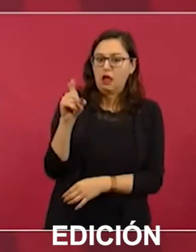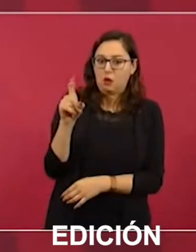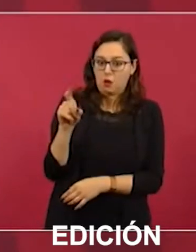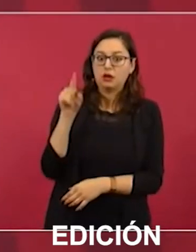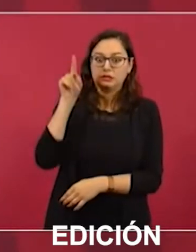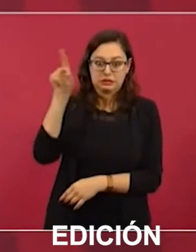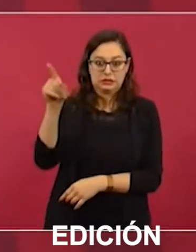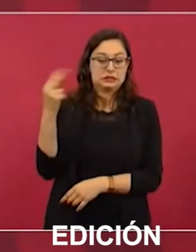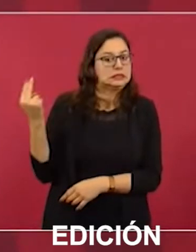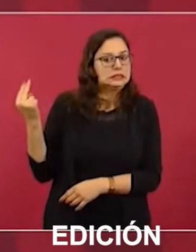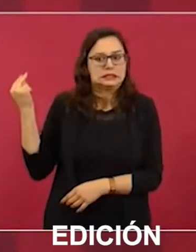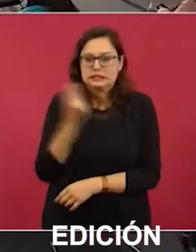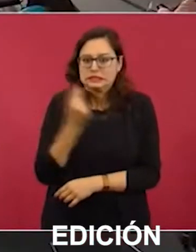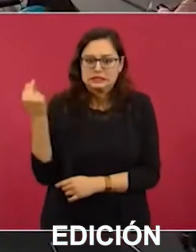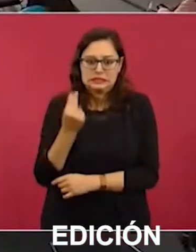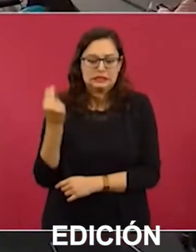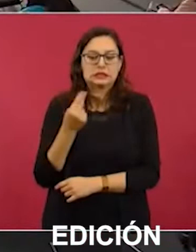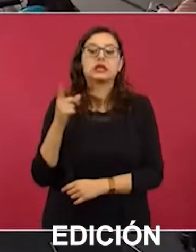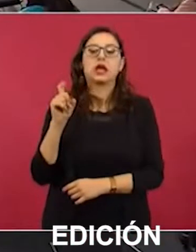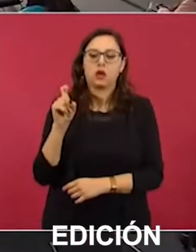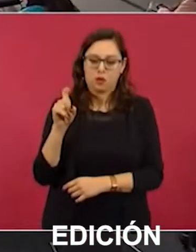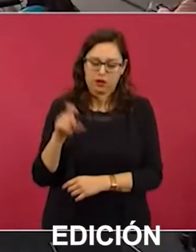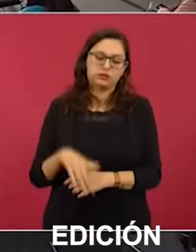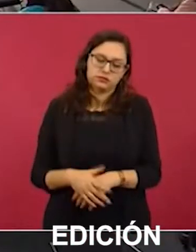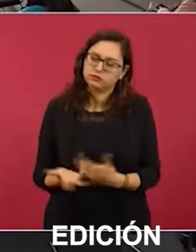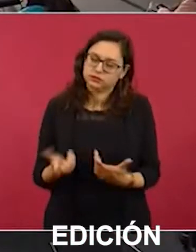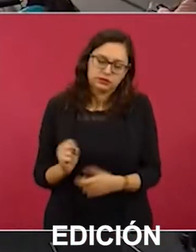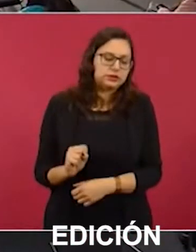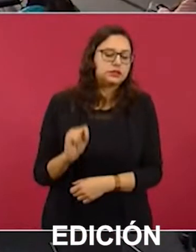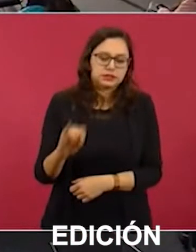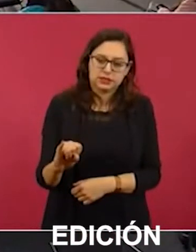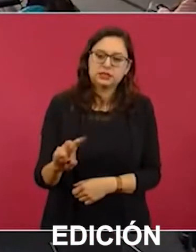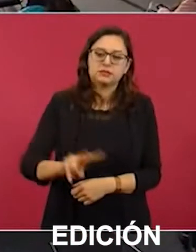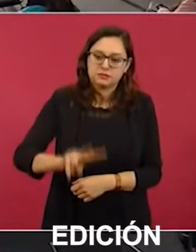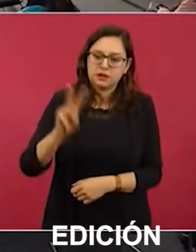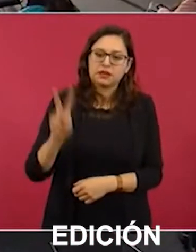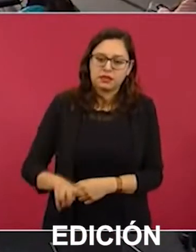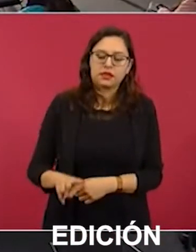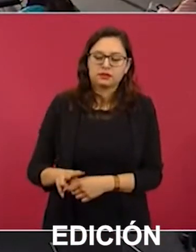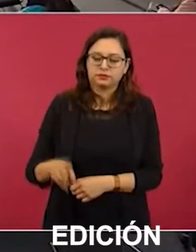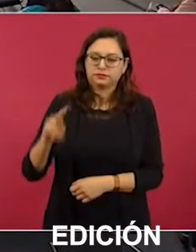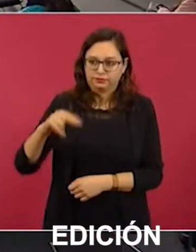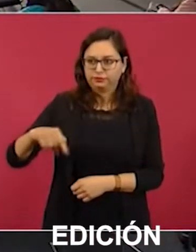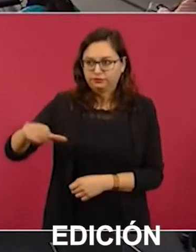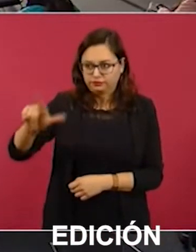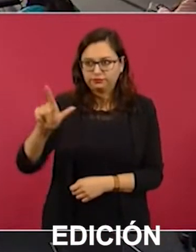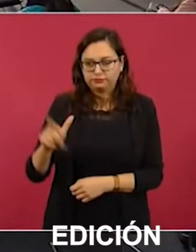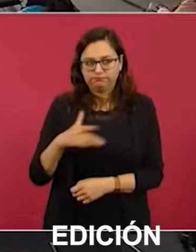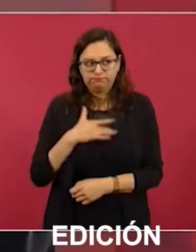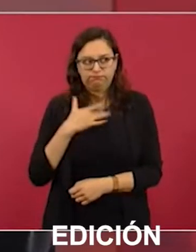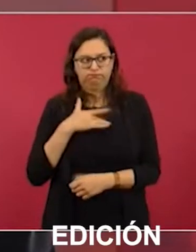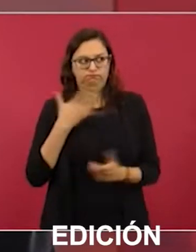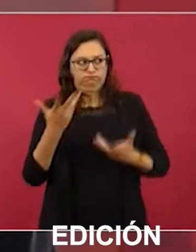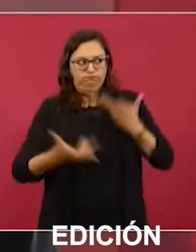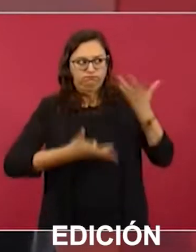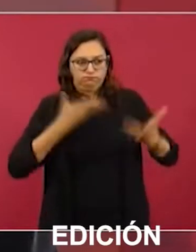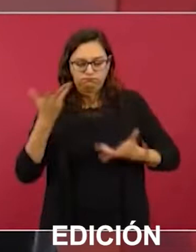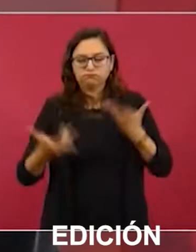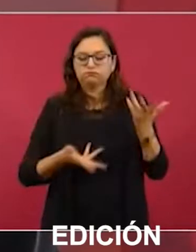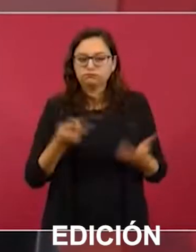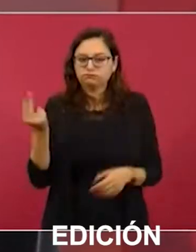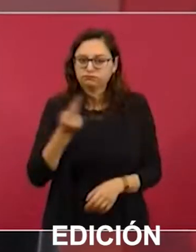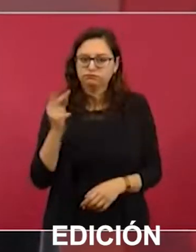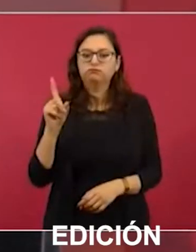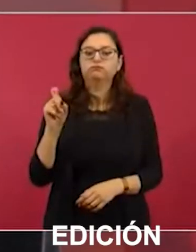demanda sentida de la población de Nuevo León. se había